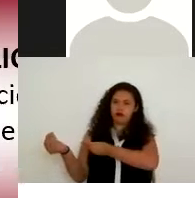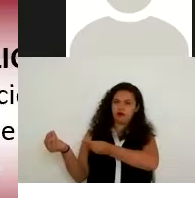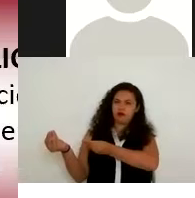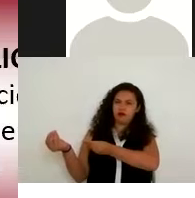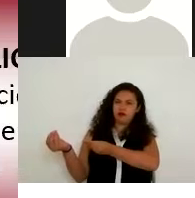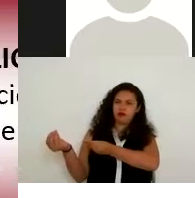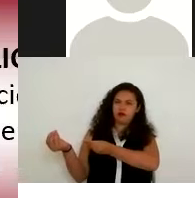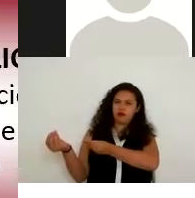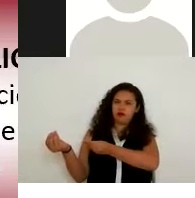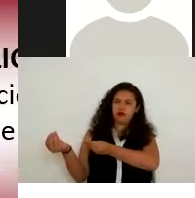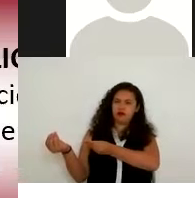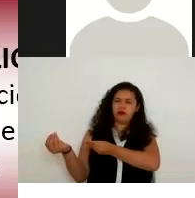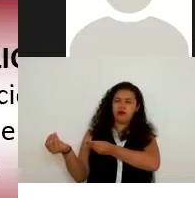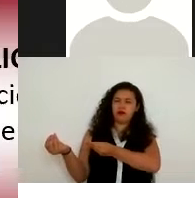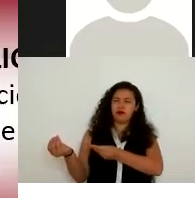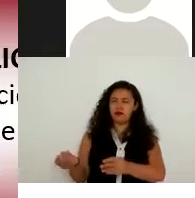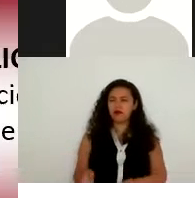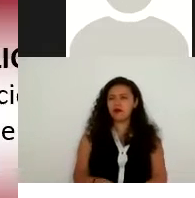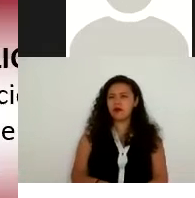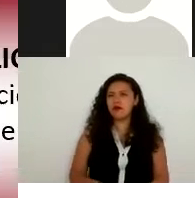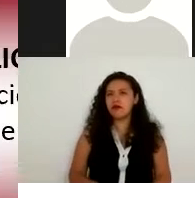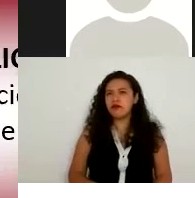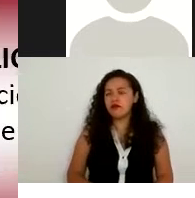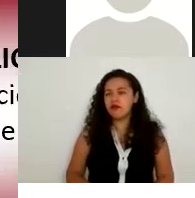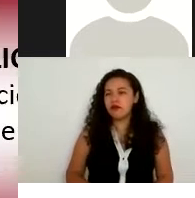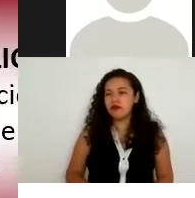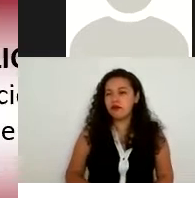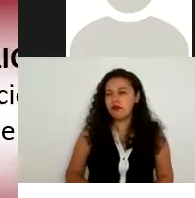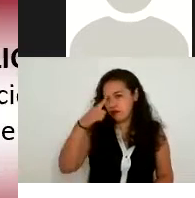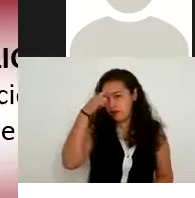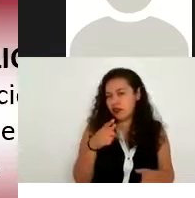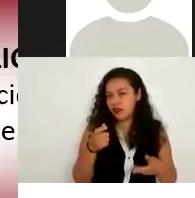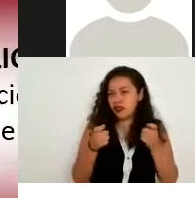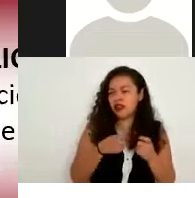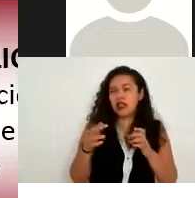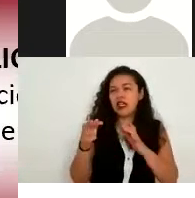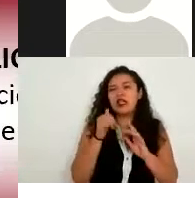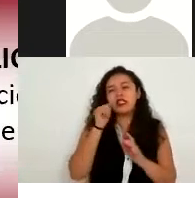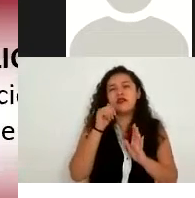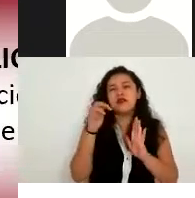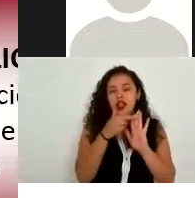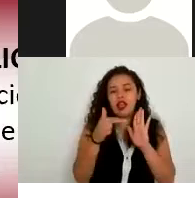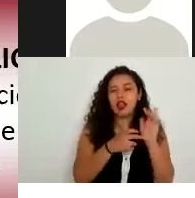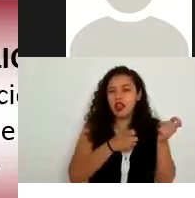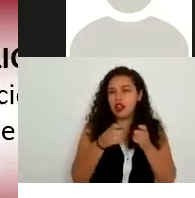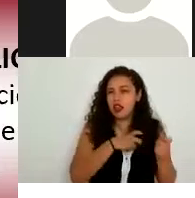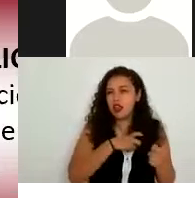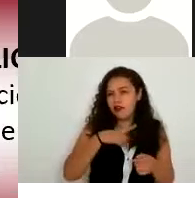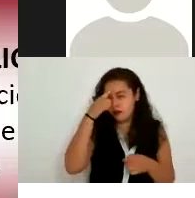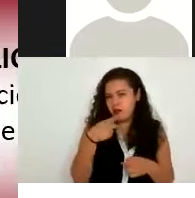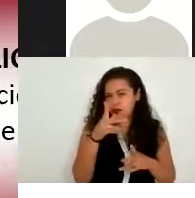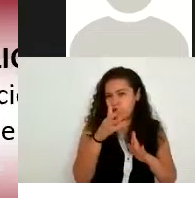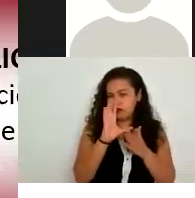remisión siempre tiene que estar regulada normalmente tiene que estar regulada a través de un contrato o un